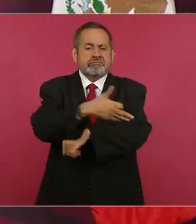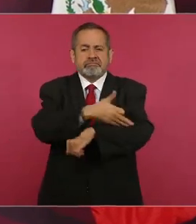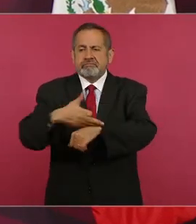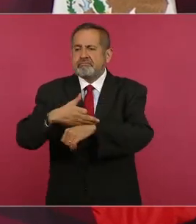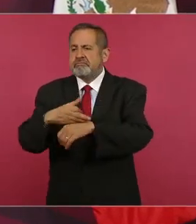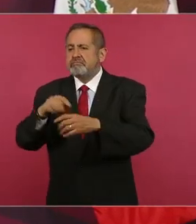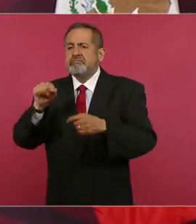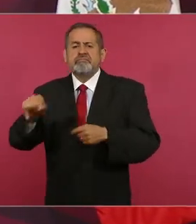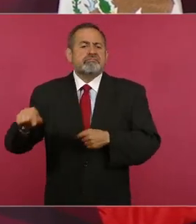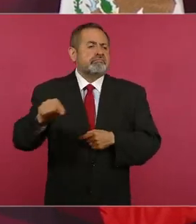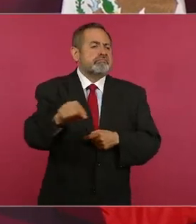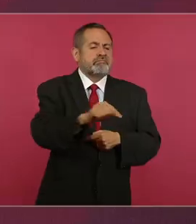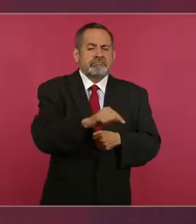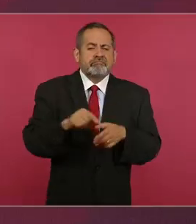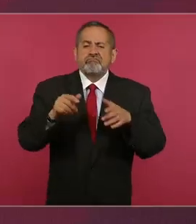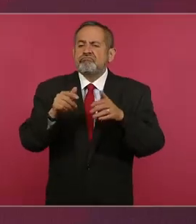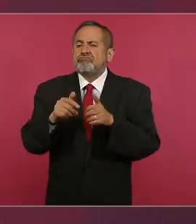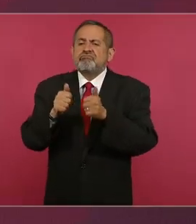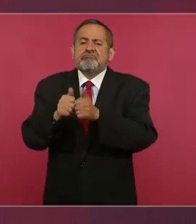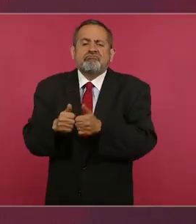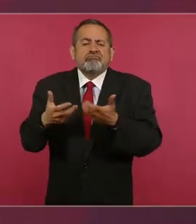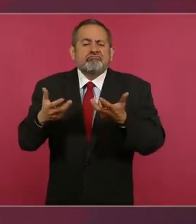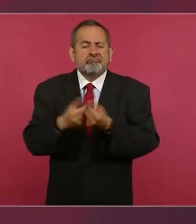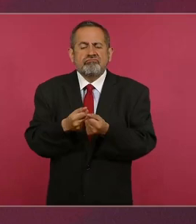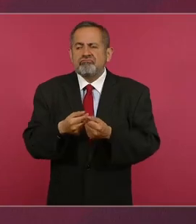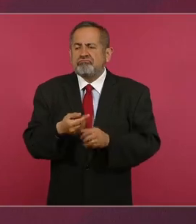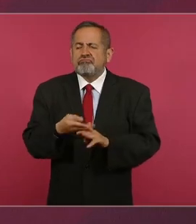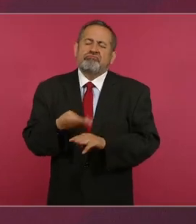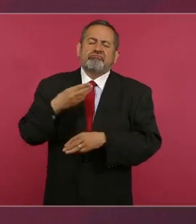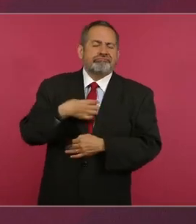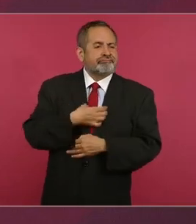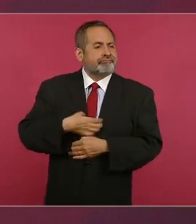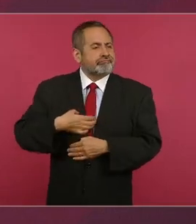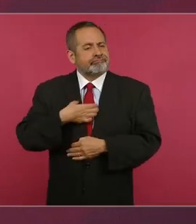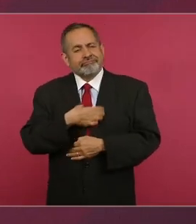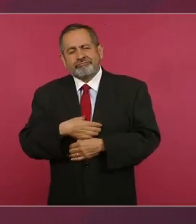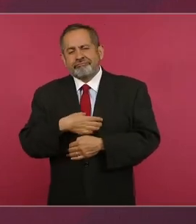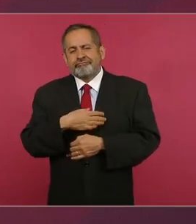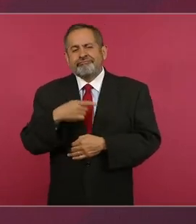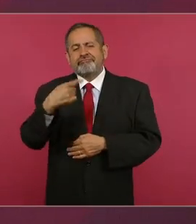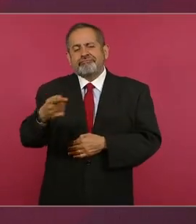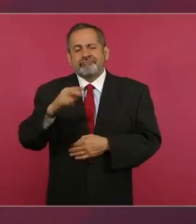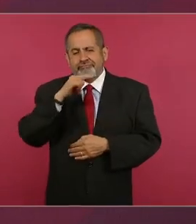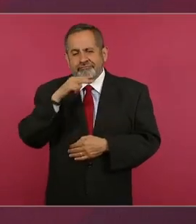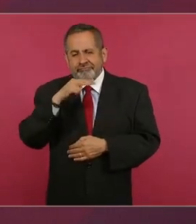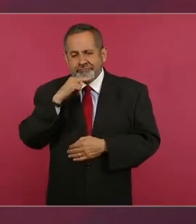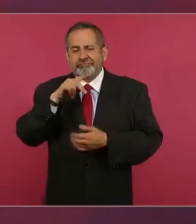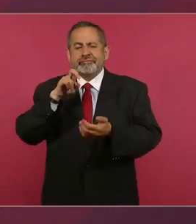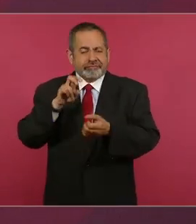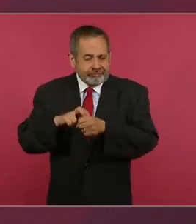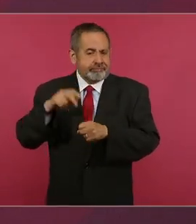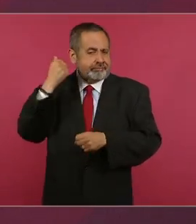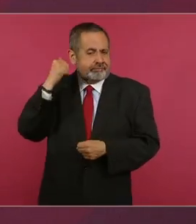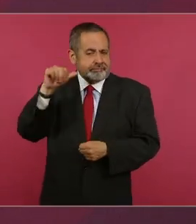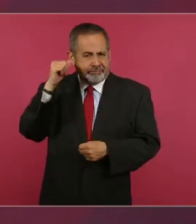a estar muy contentas en Acapulco,